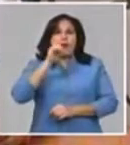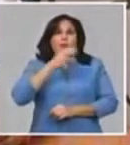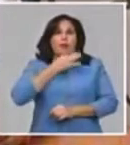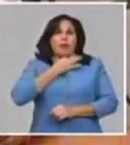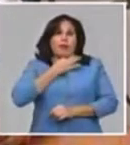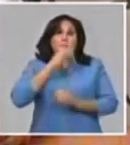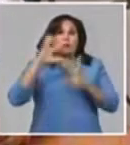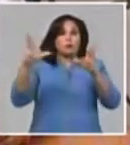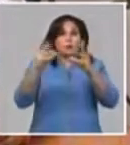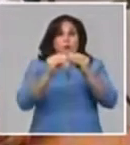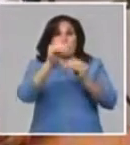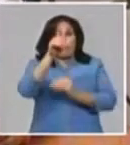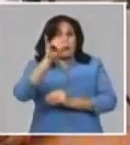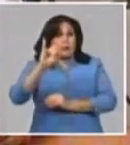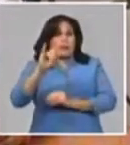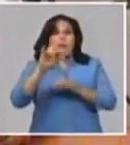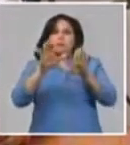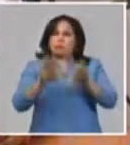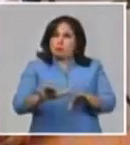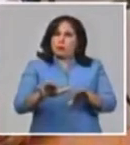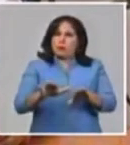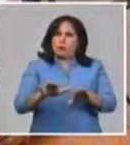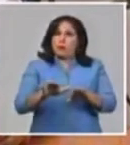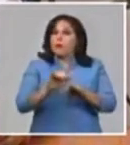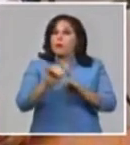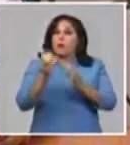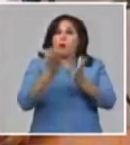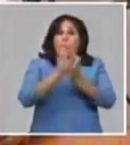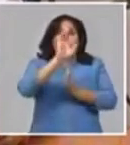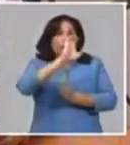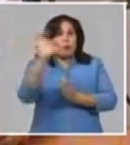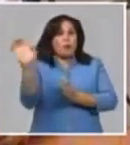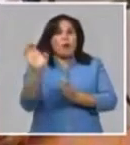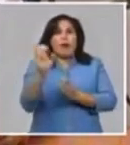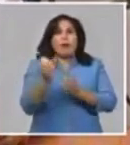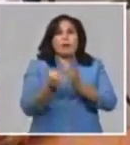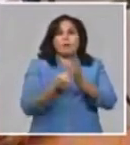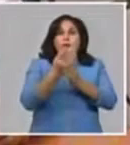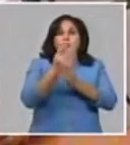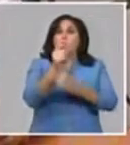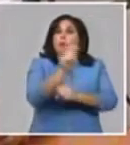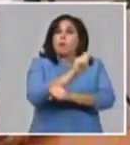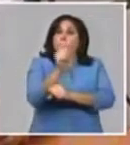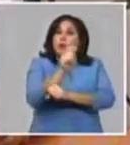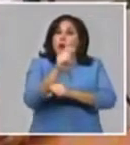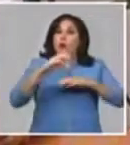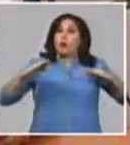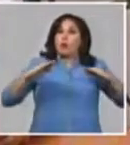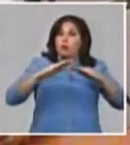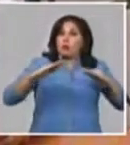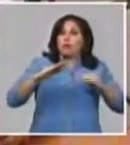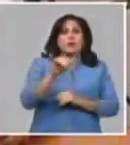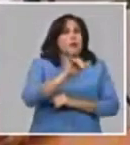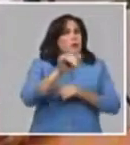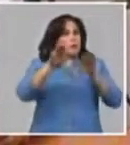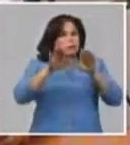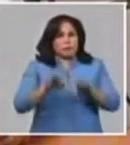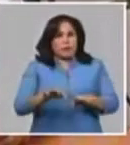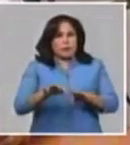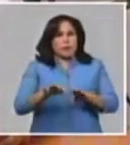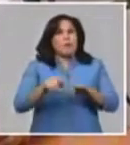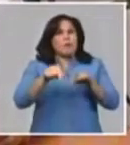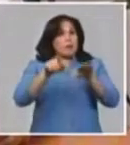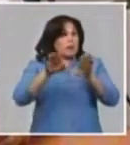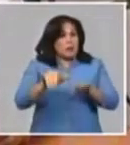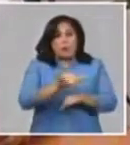país. Dejaron de funcionar también nuestras escuelas de formación de profesores de educación física, nuestras EPEF. Dejaron de